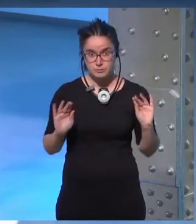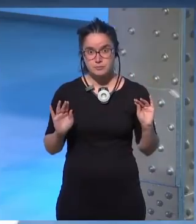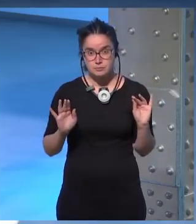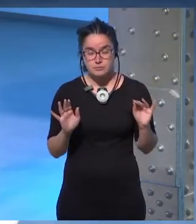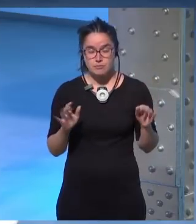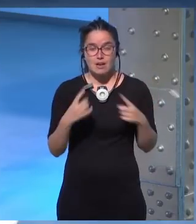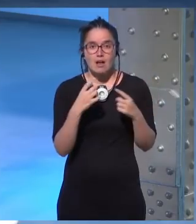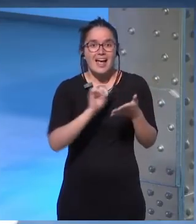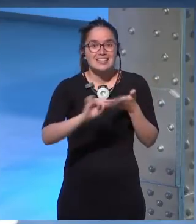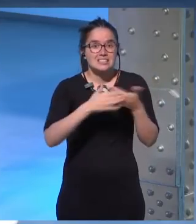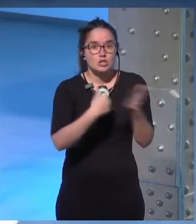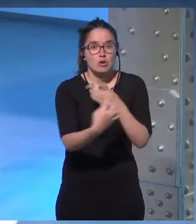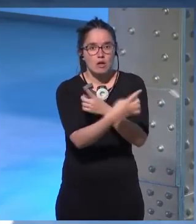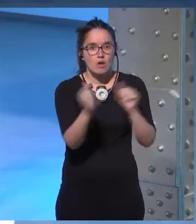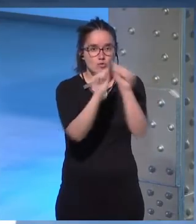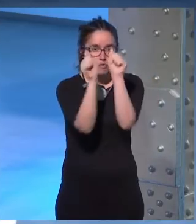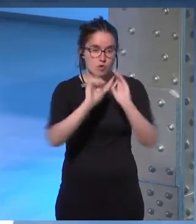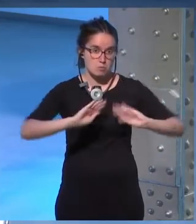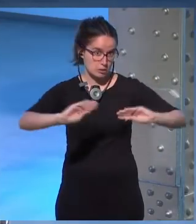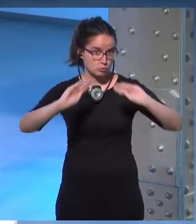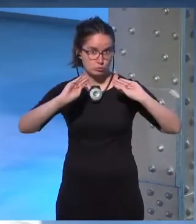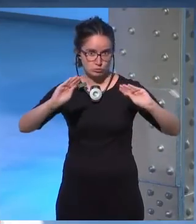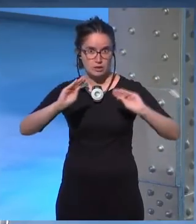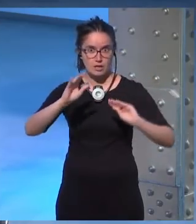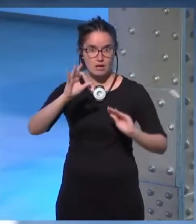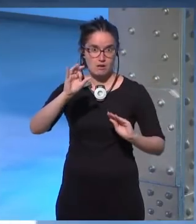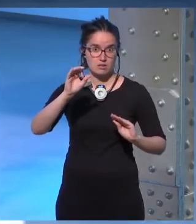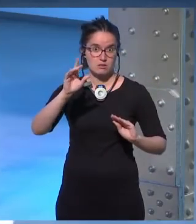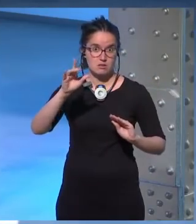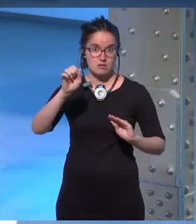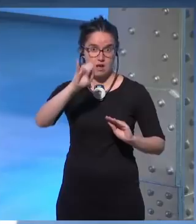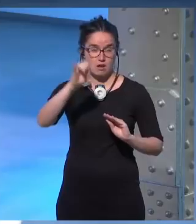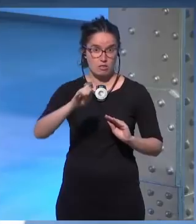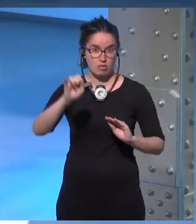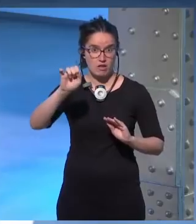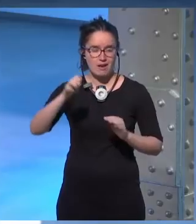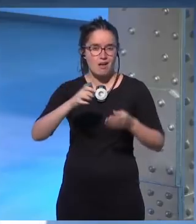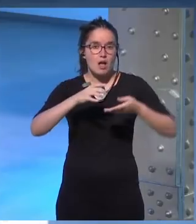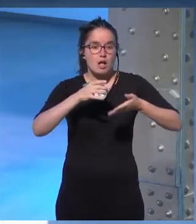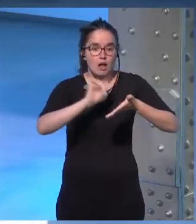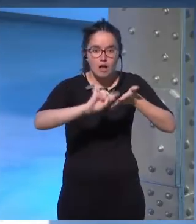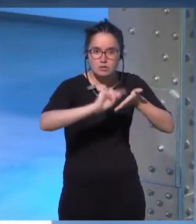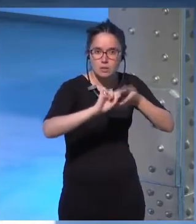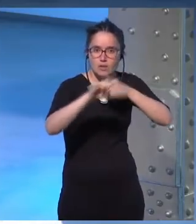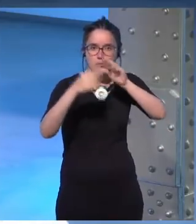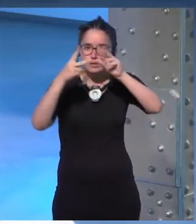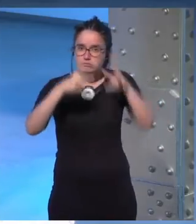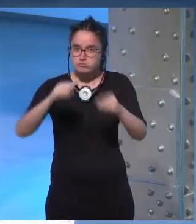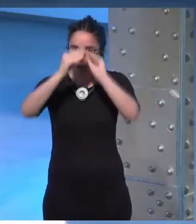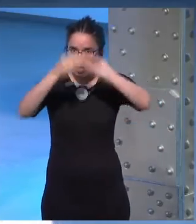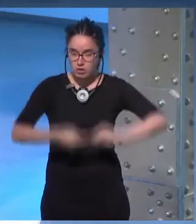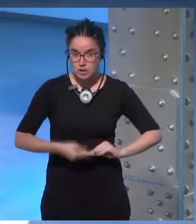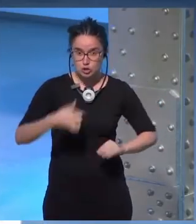cada escritor tiene su medio su método perdón Scalzi es de los que edita según va escribiendo y yo necesito ir